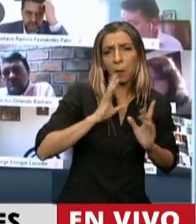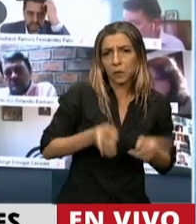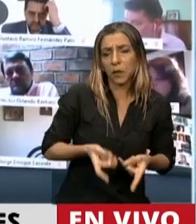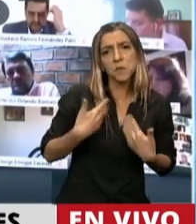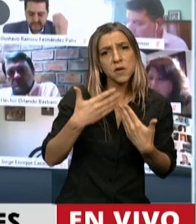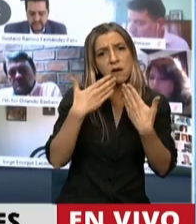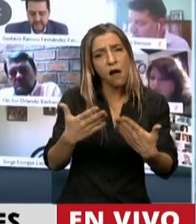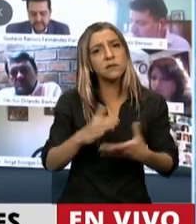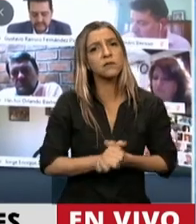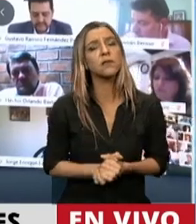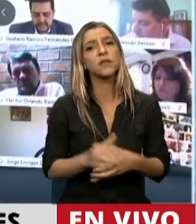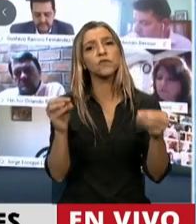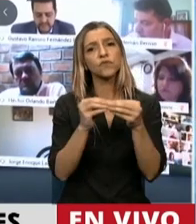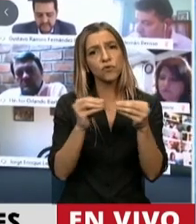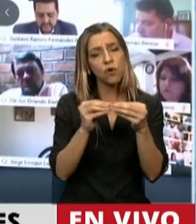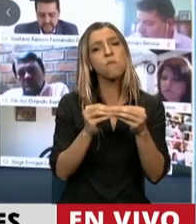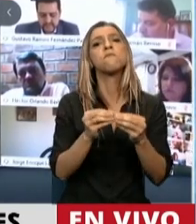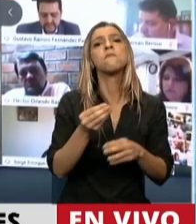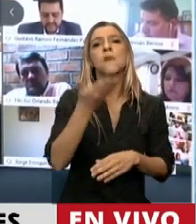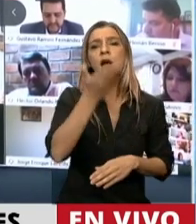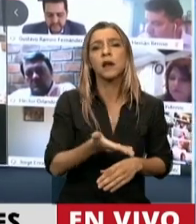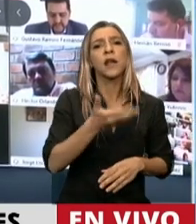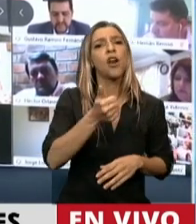ese es el compañero Ernesto Ramón Ayala,